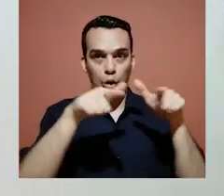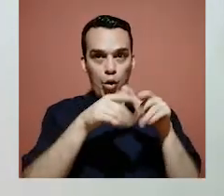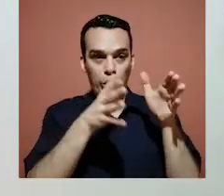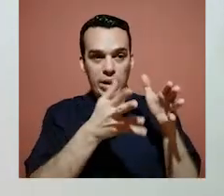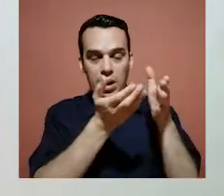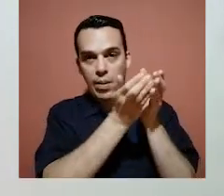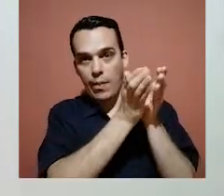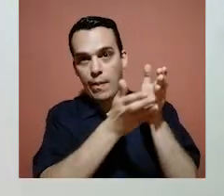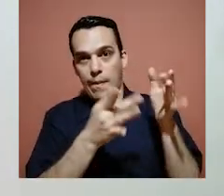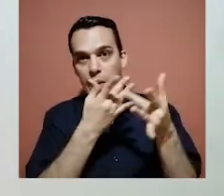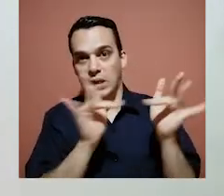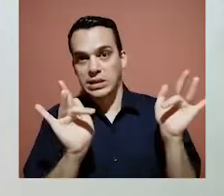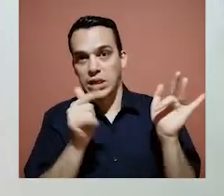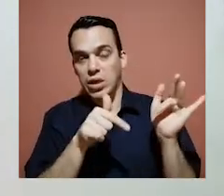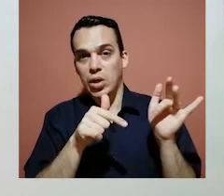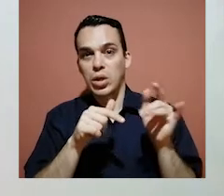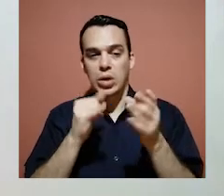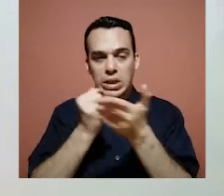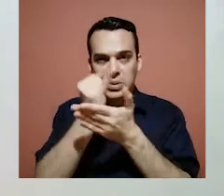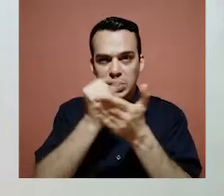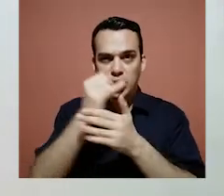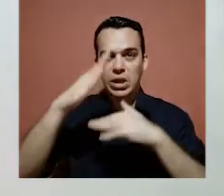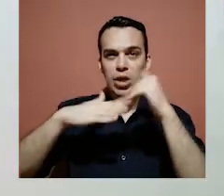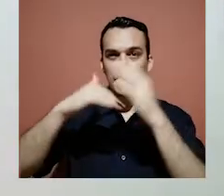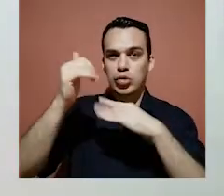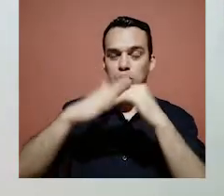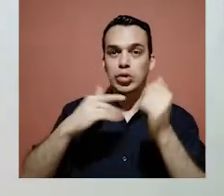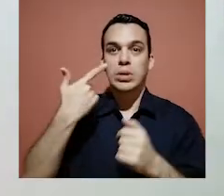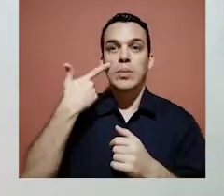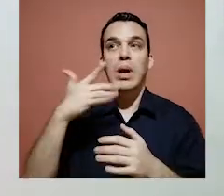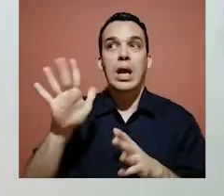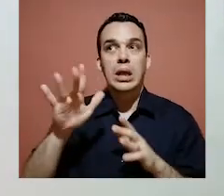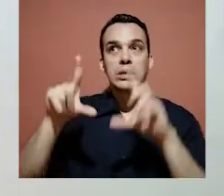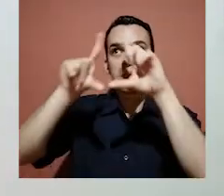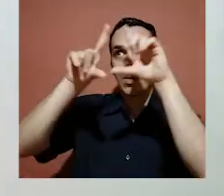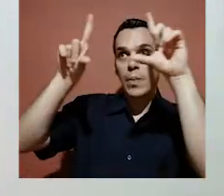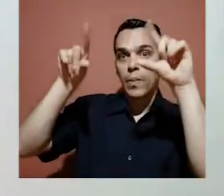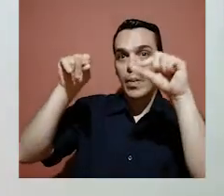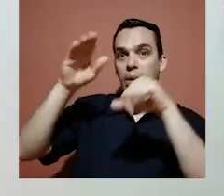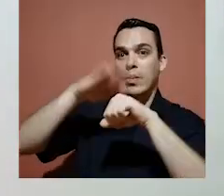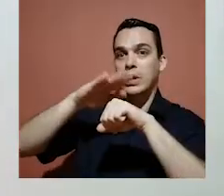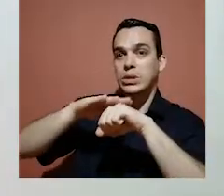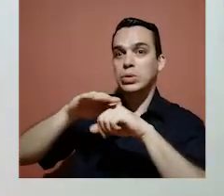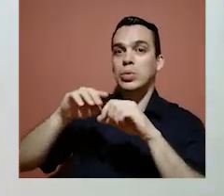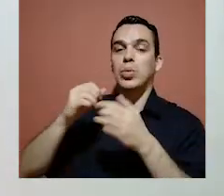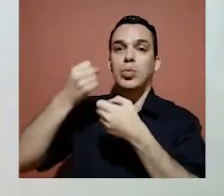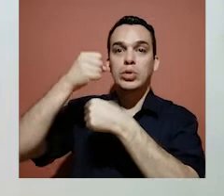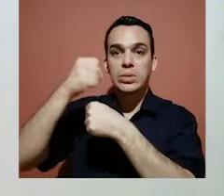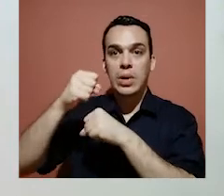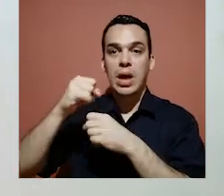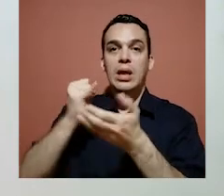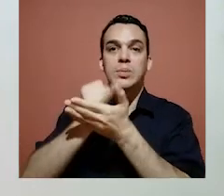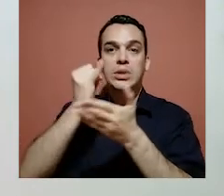dentro del Cantón de Heredia, inspecciones de construcción sin aparente permiso municipal, inspecciones de